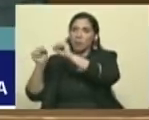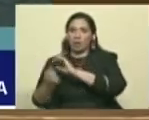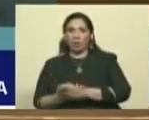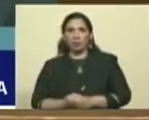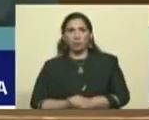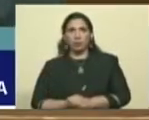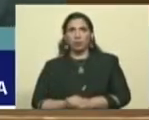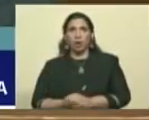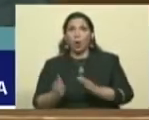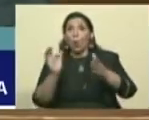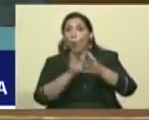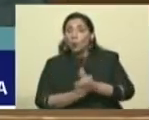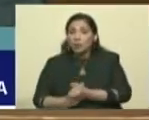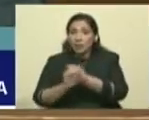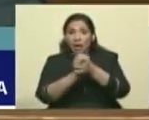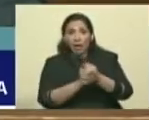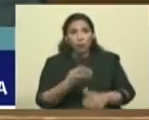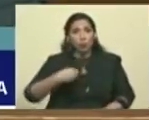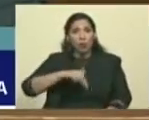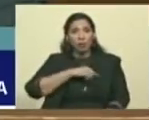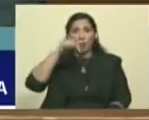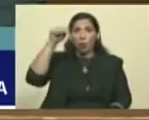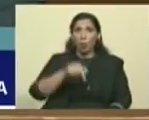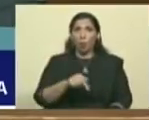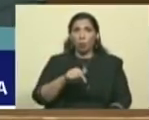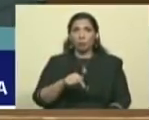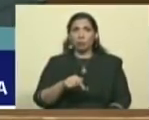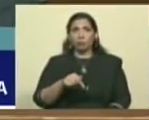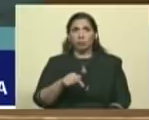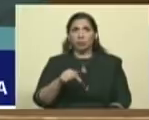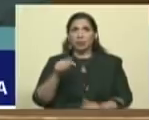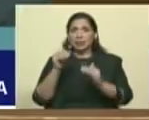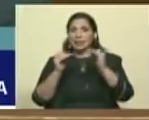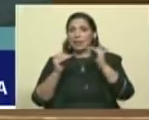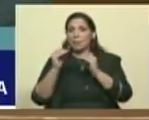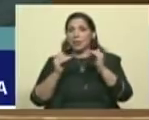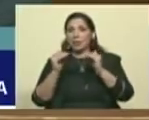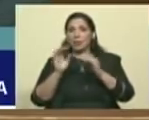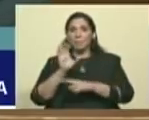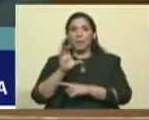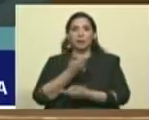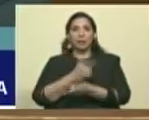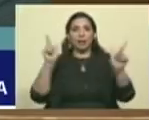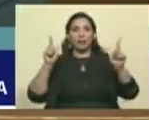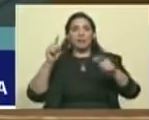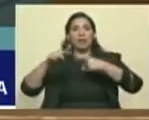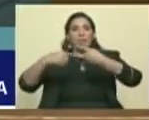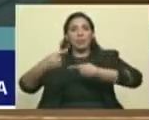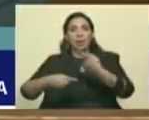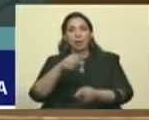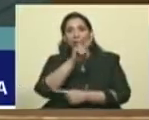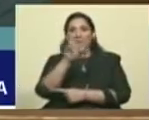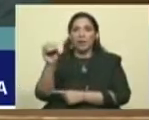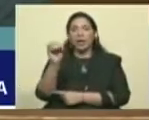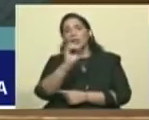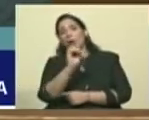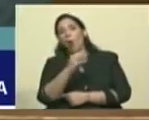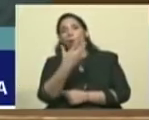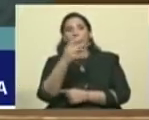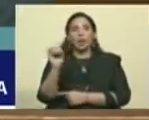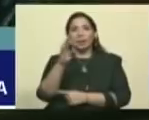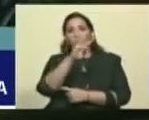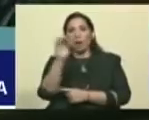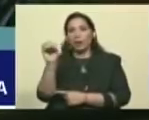De la unidad nuestra hoy depende la patria libre dentro de 20, 30, 40, 50 años.